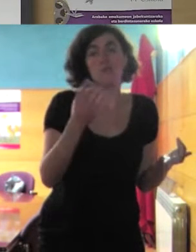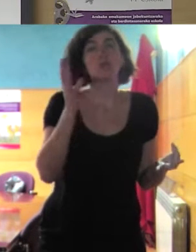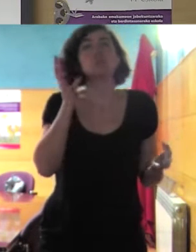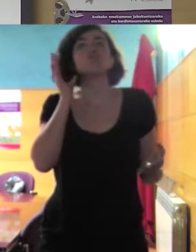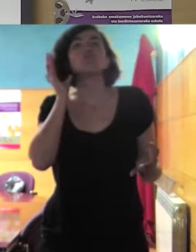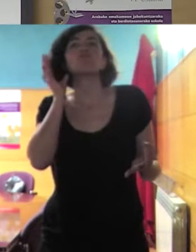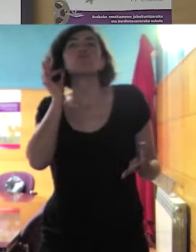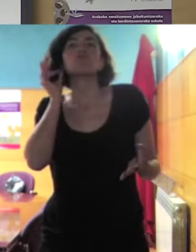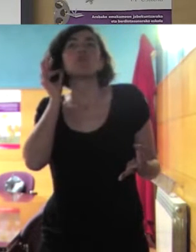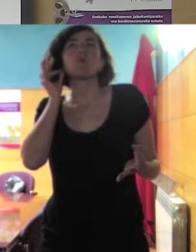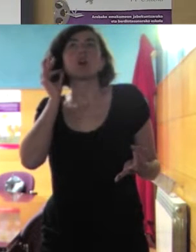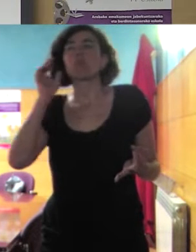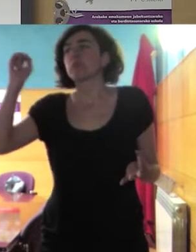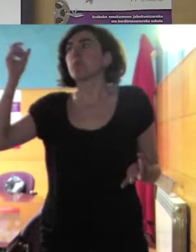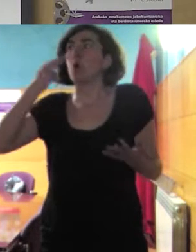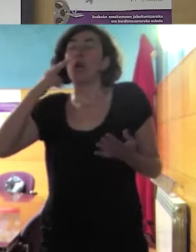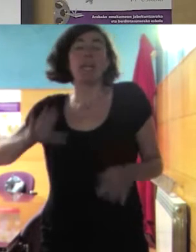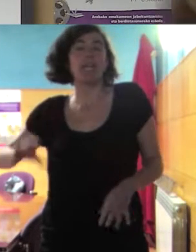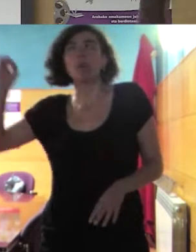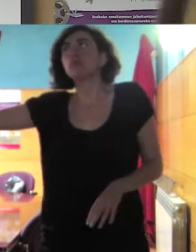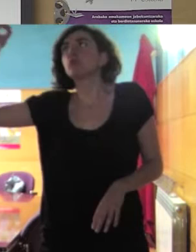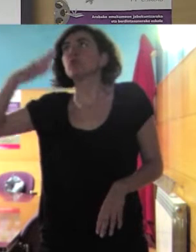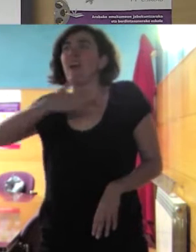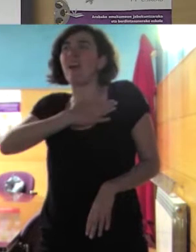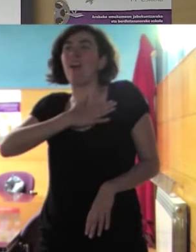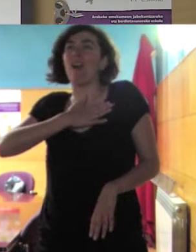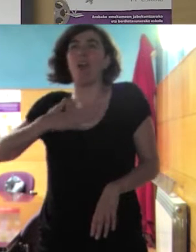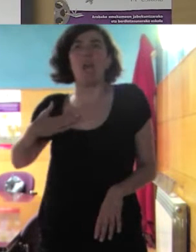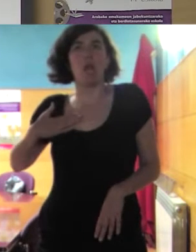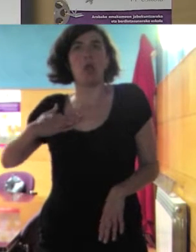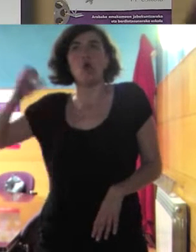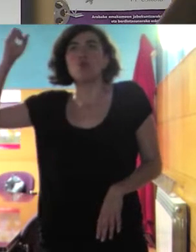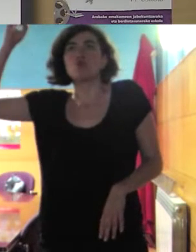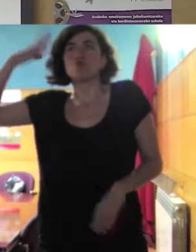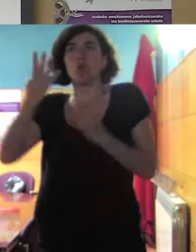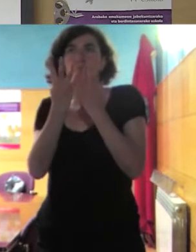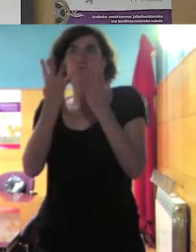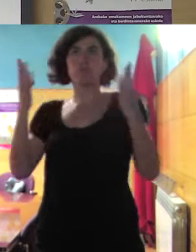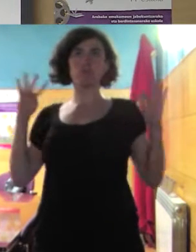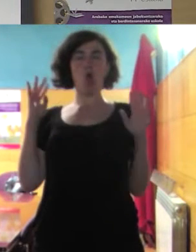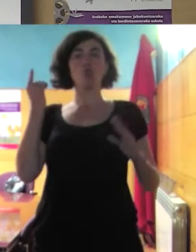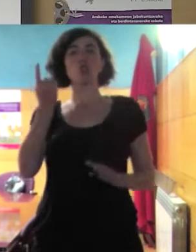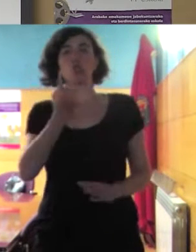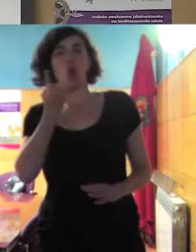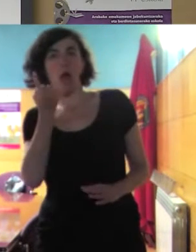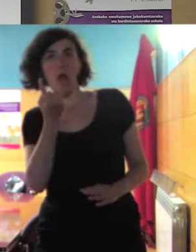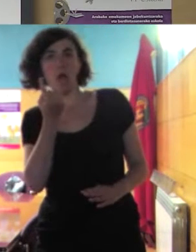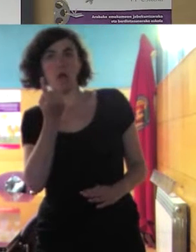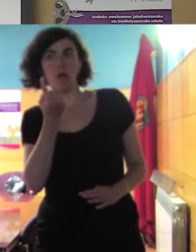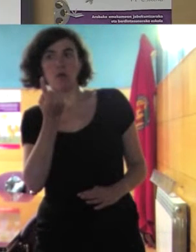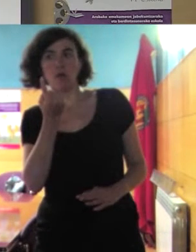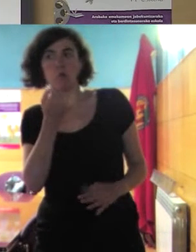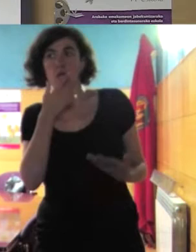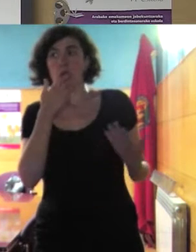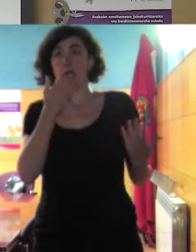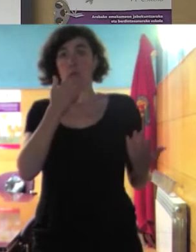quiere duchar en una en una ducha con cortina hay mucha chavalería que se